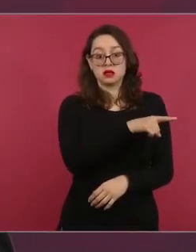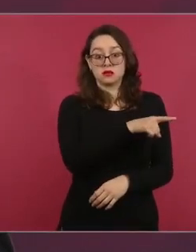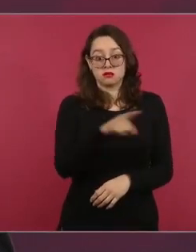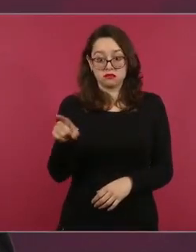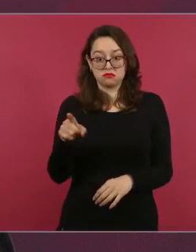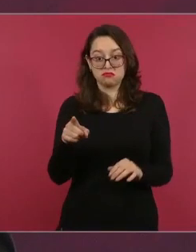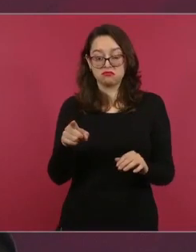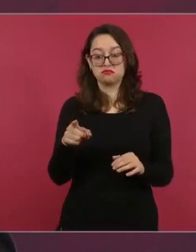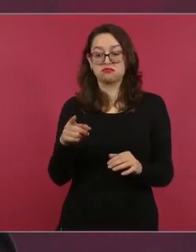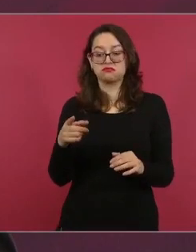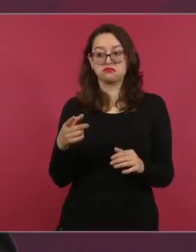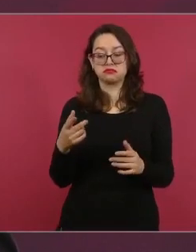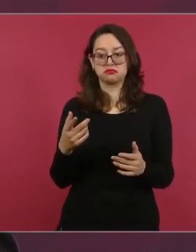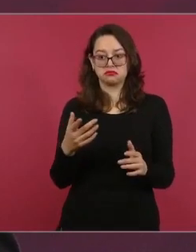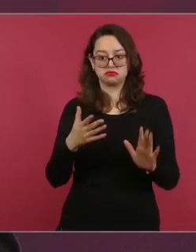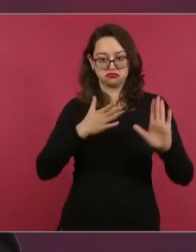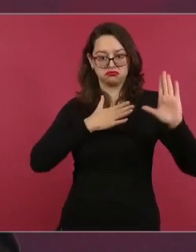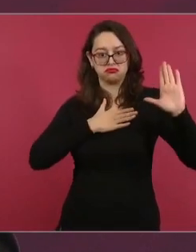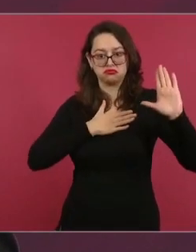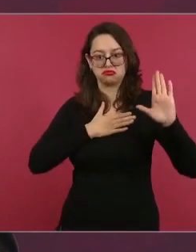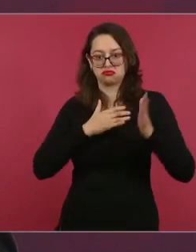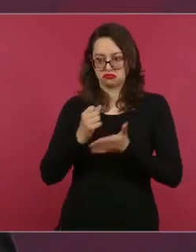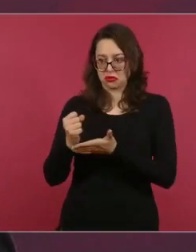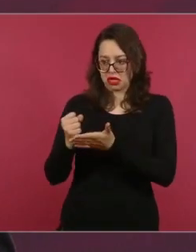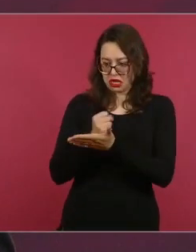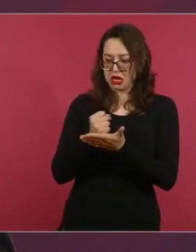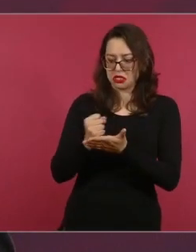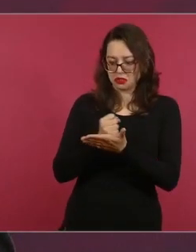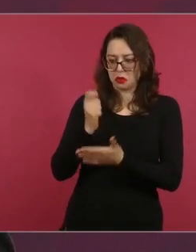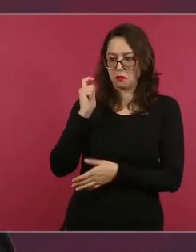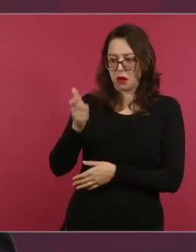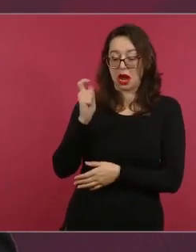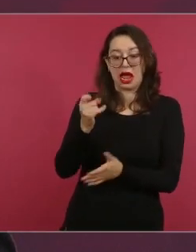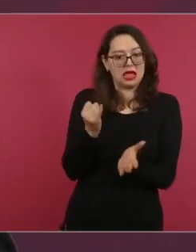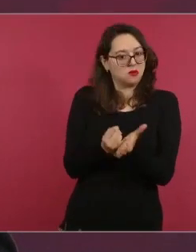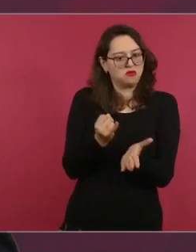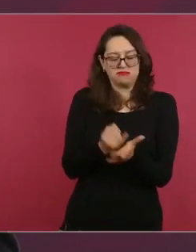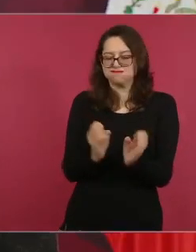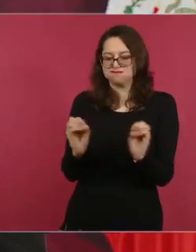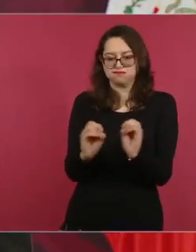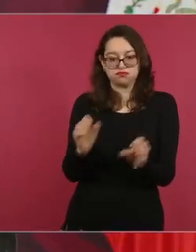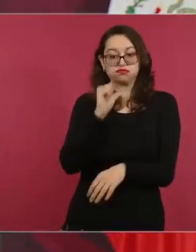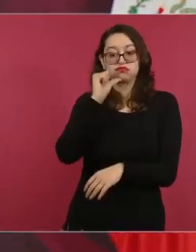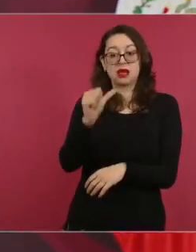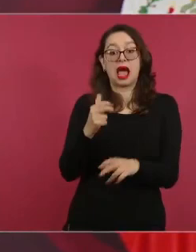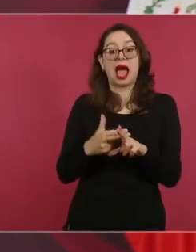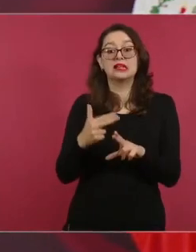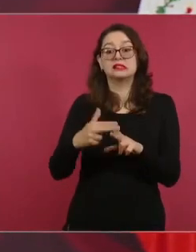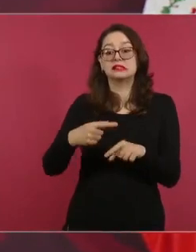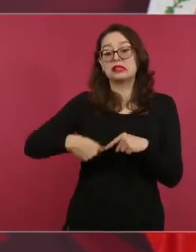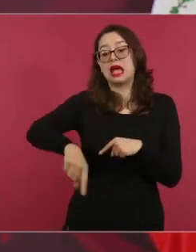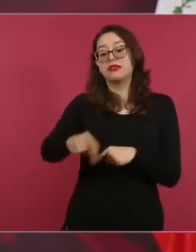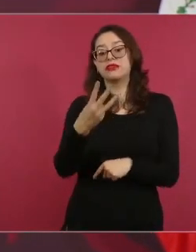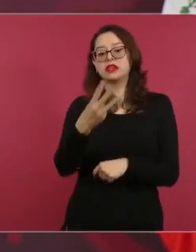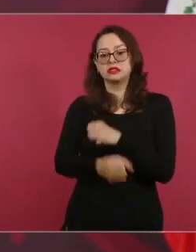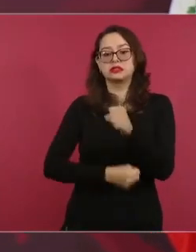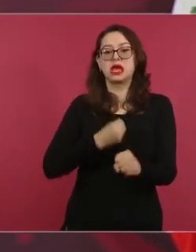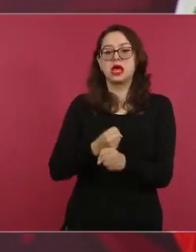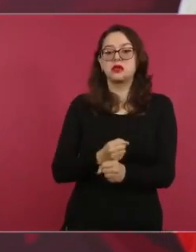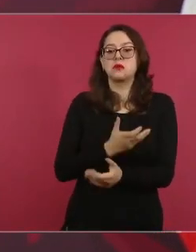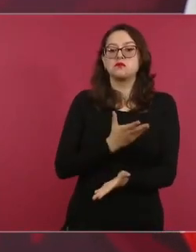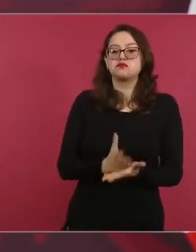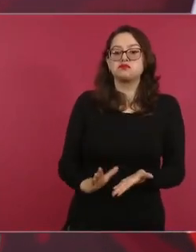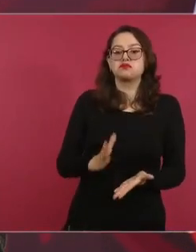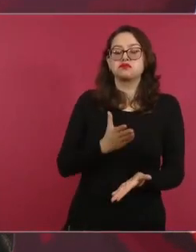de 25 mil pesos sin intereses, pagaderos en tres años, con seis